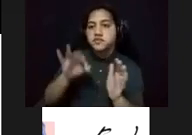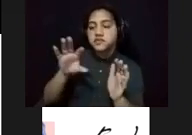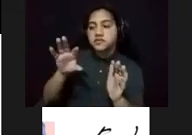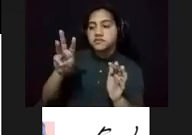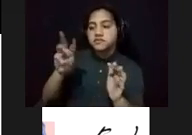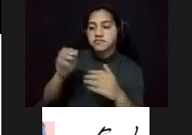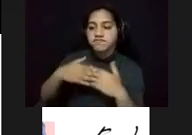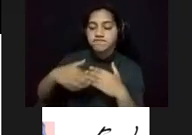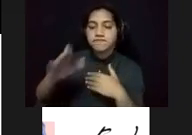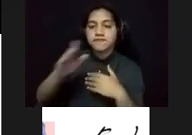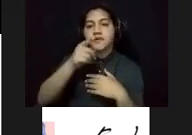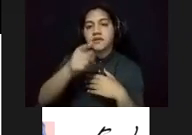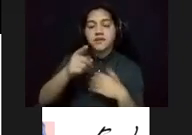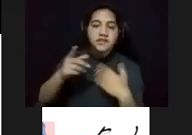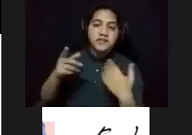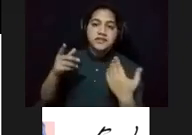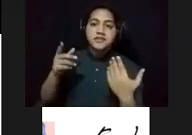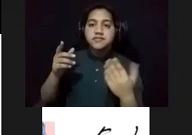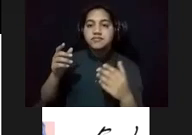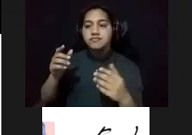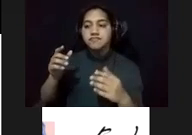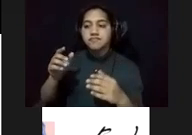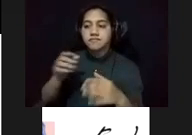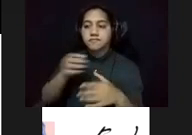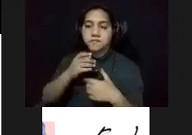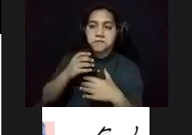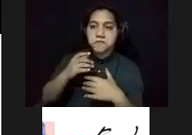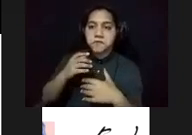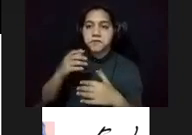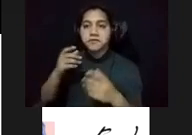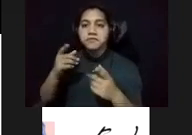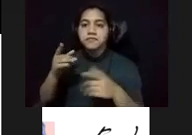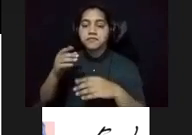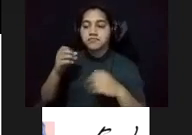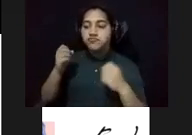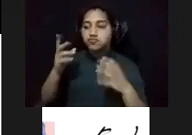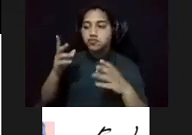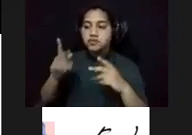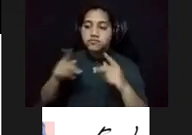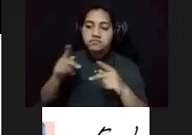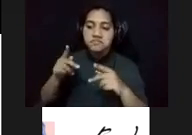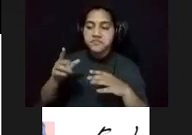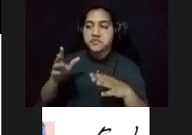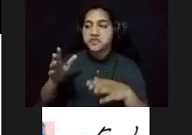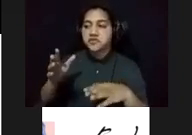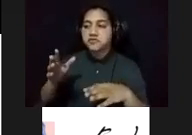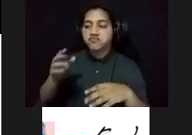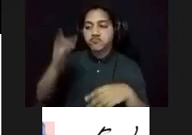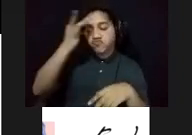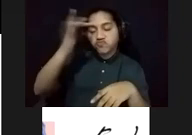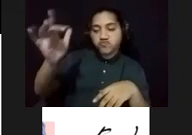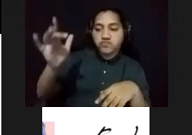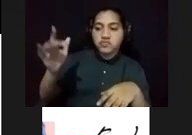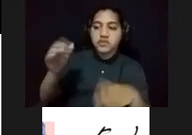de jazz y tertulia, fue el sitio fijo para muchos intelectuales y artistas. San Juan, con su